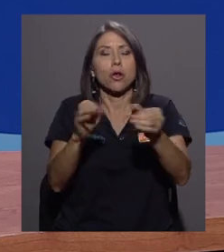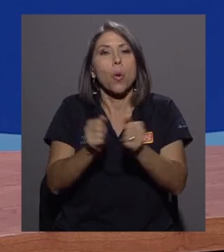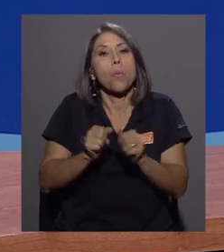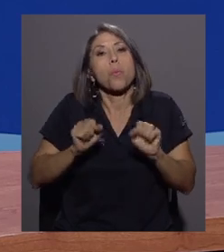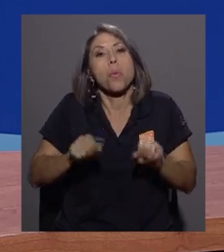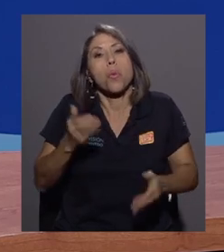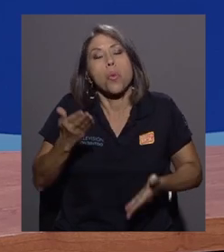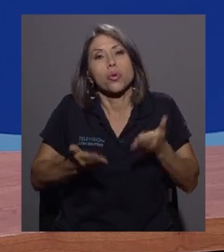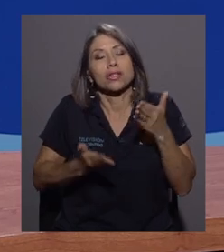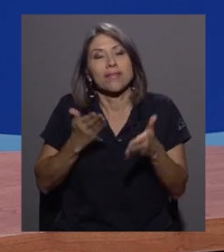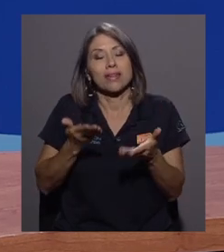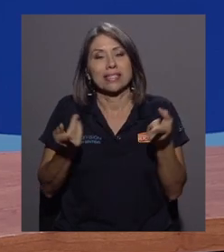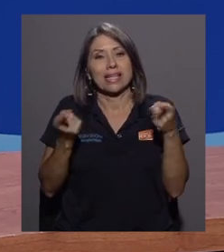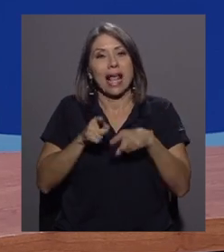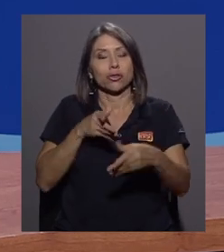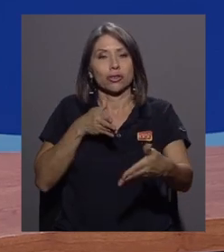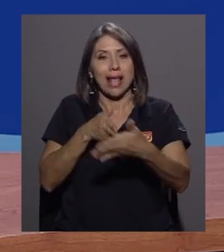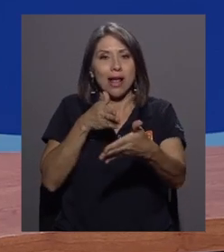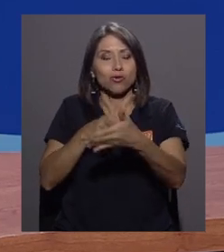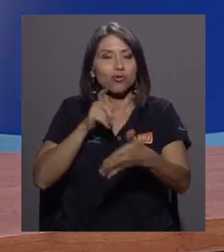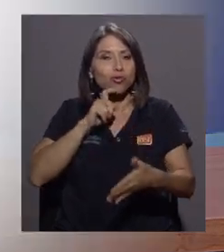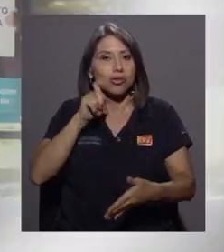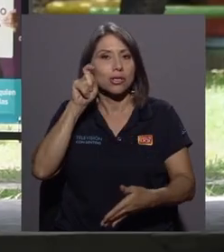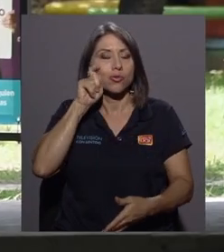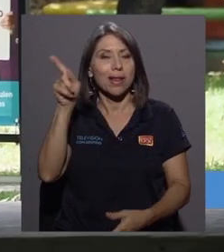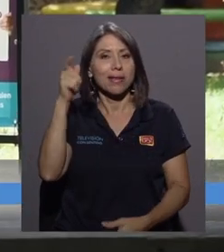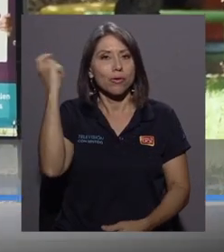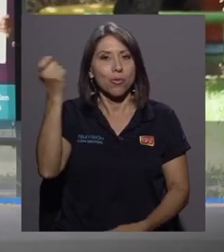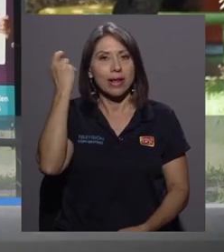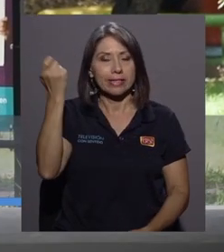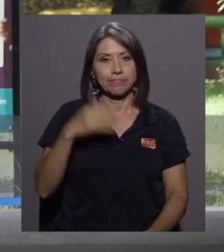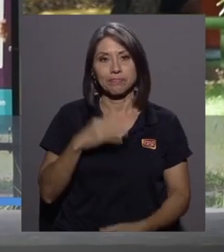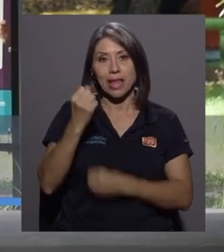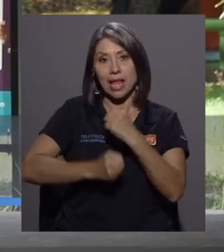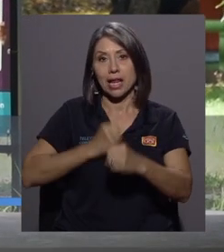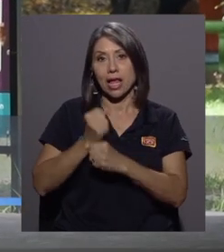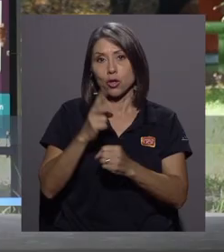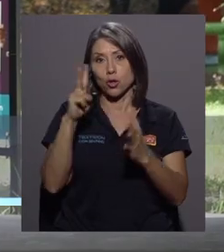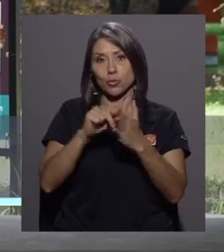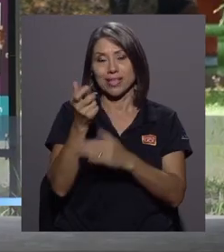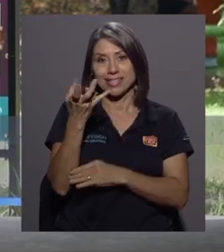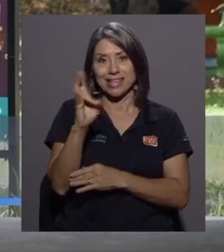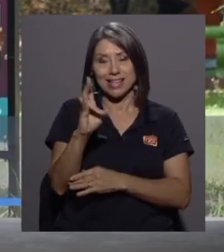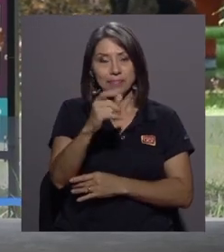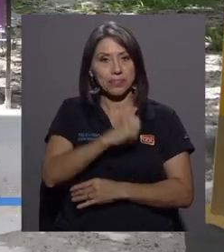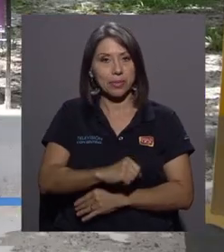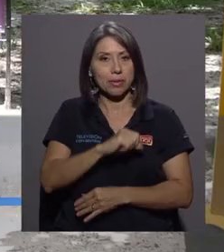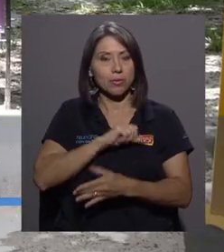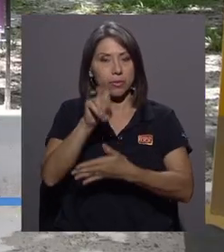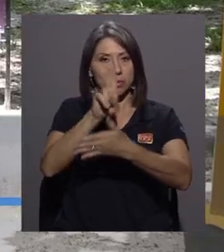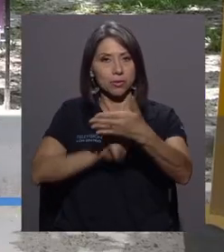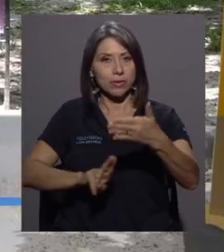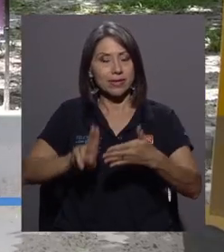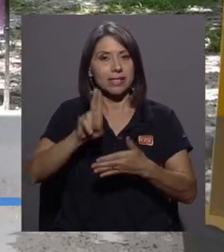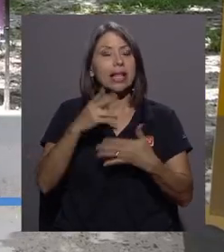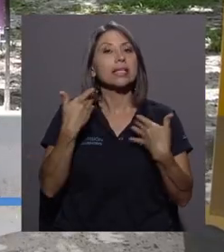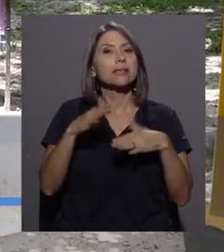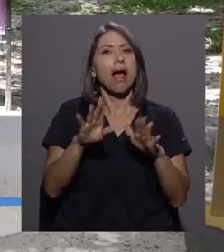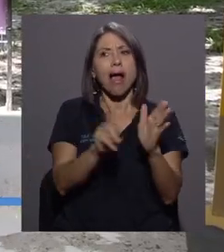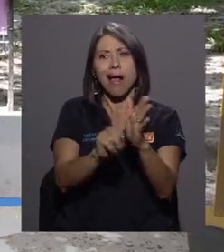posibles casos de acoso sexual en este recinto. En el año 2017, las autoridades universitarias fueron